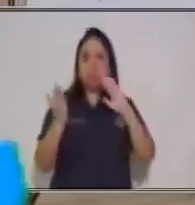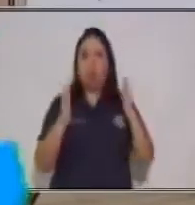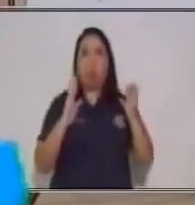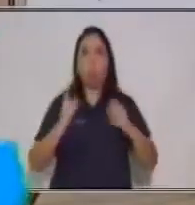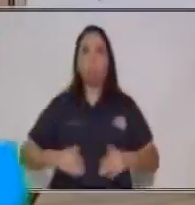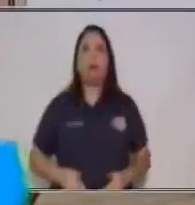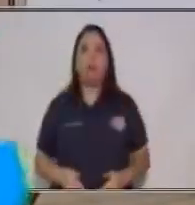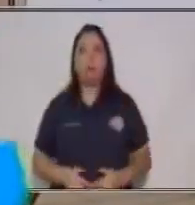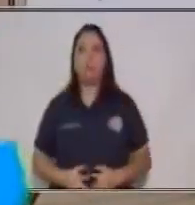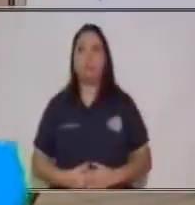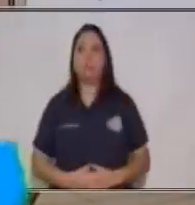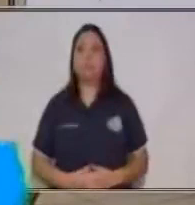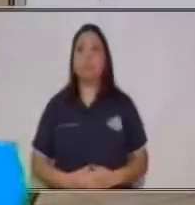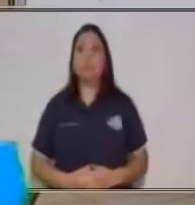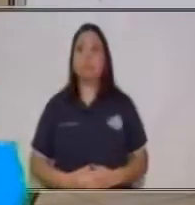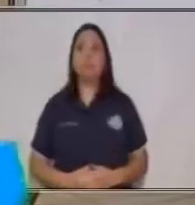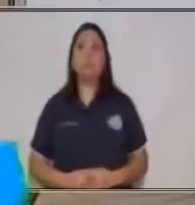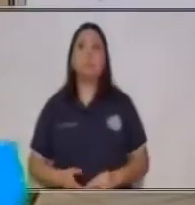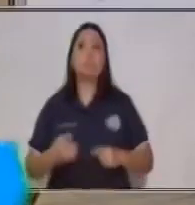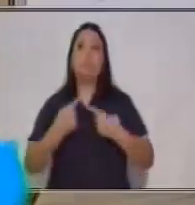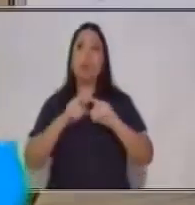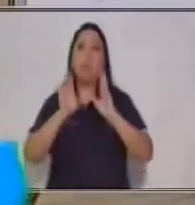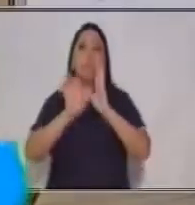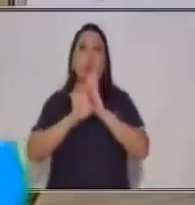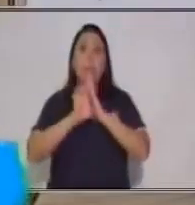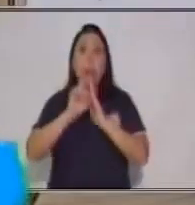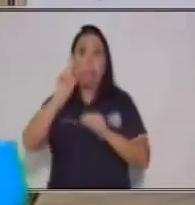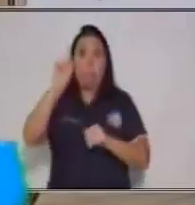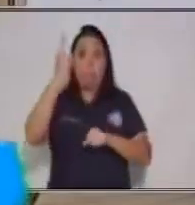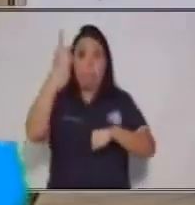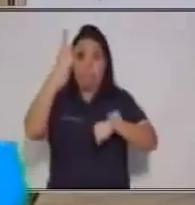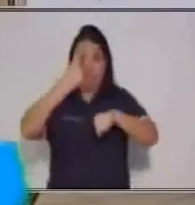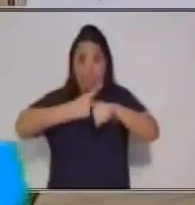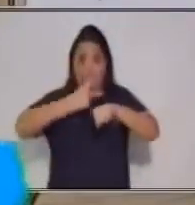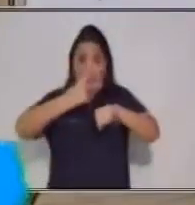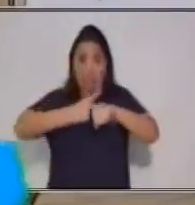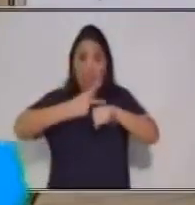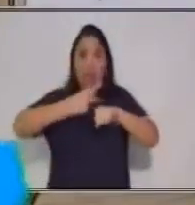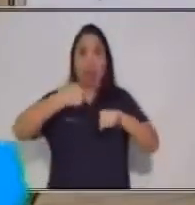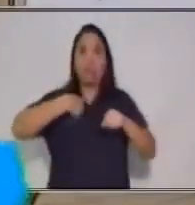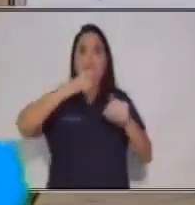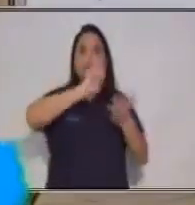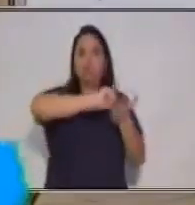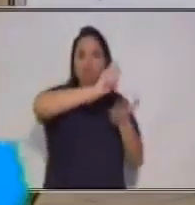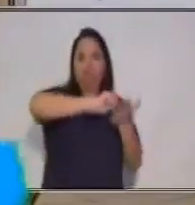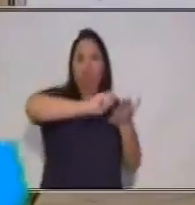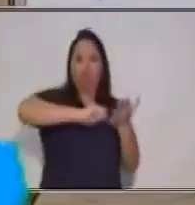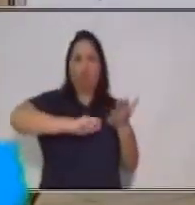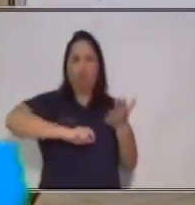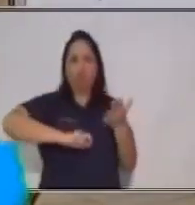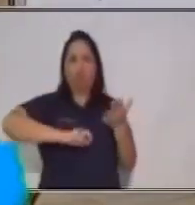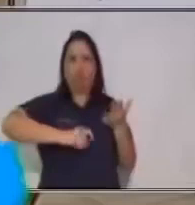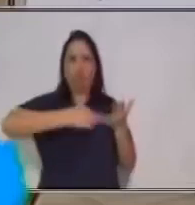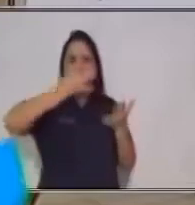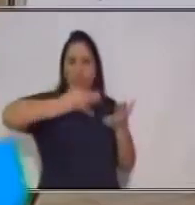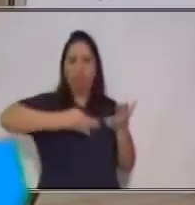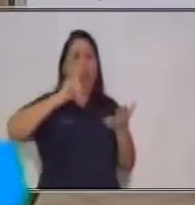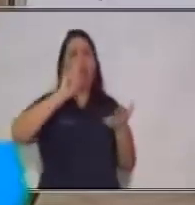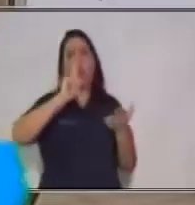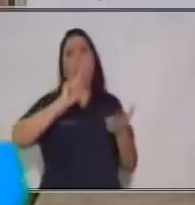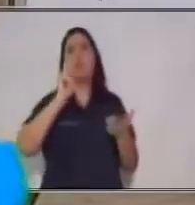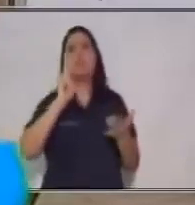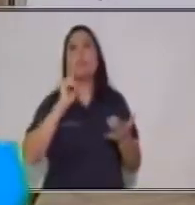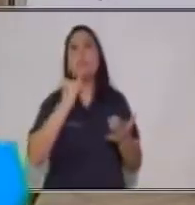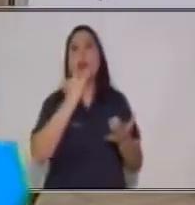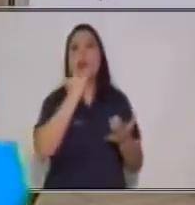Pero, la primera vez que nosotros redactamos no es el texto definitivo. Siempre vamos a tener que